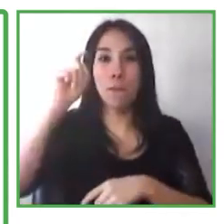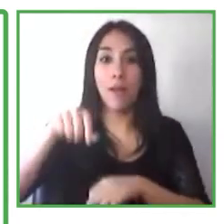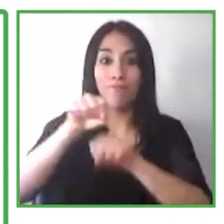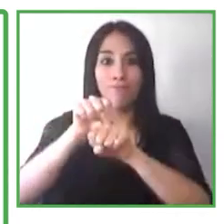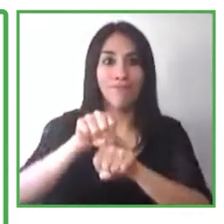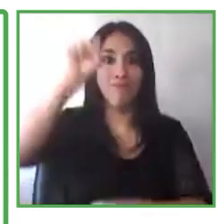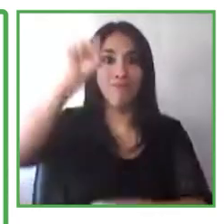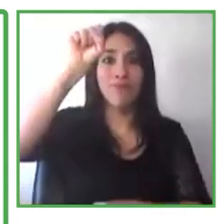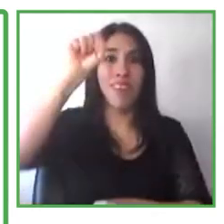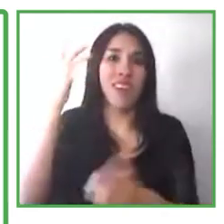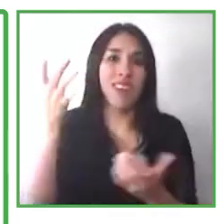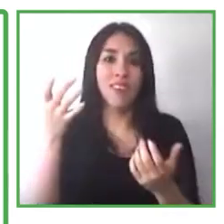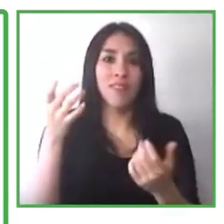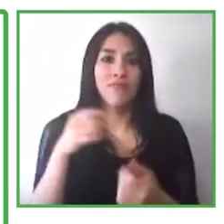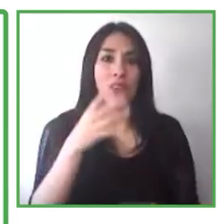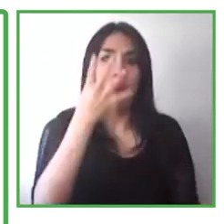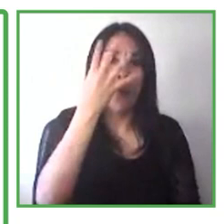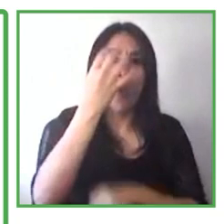años de una universidad